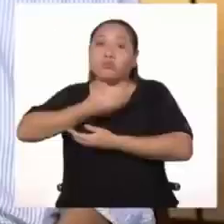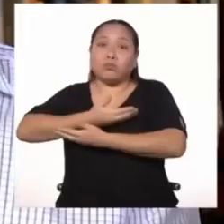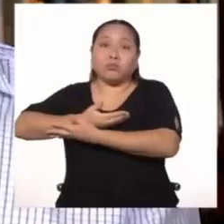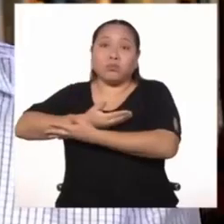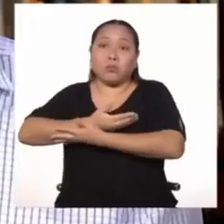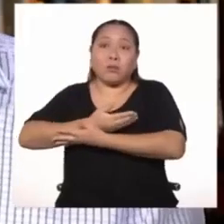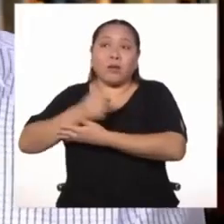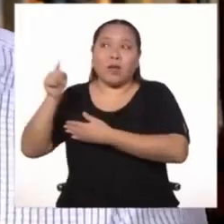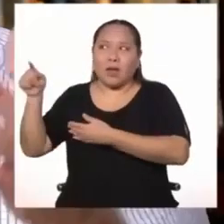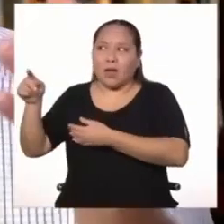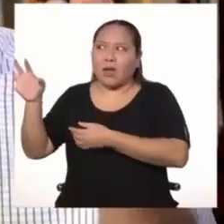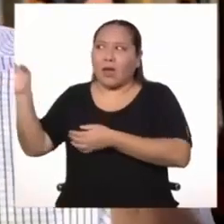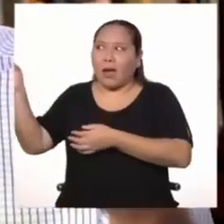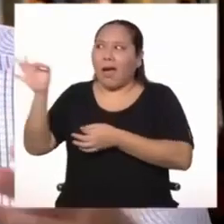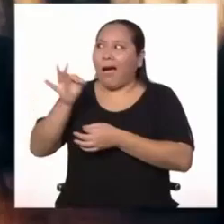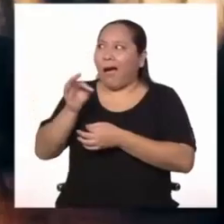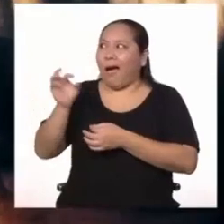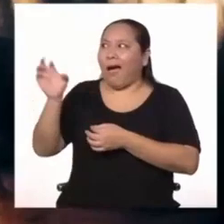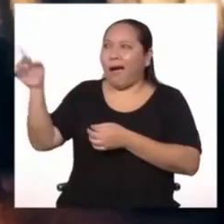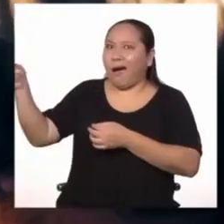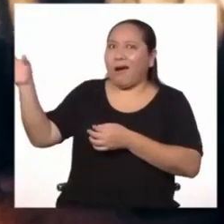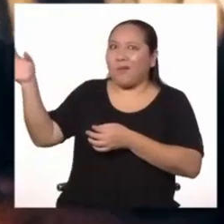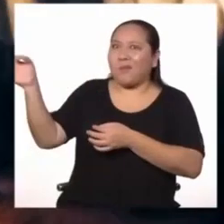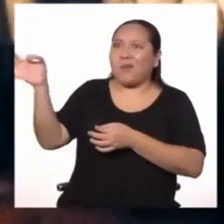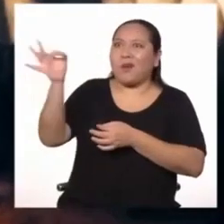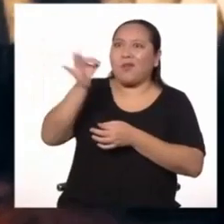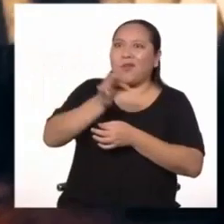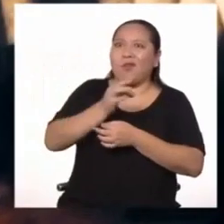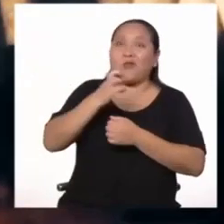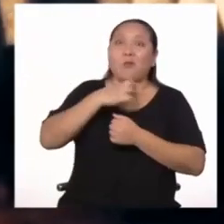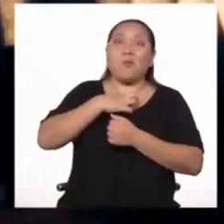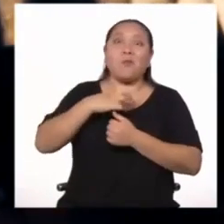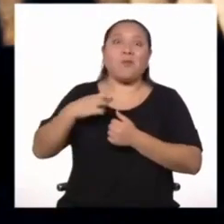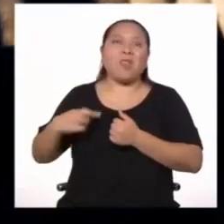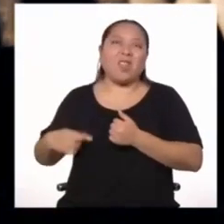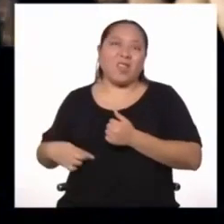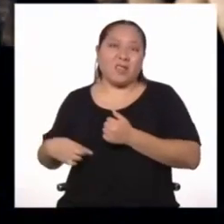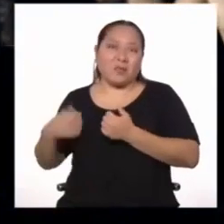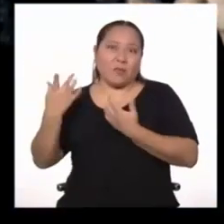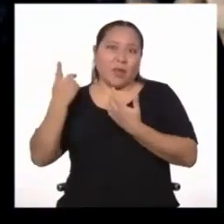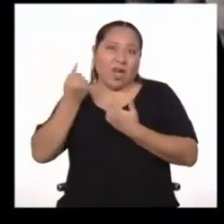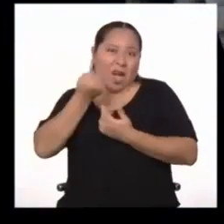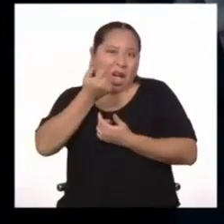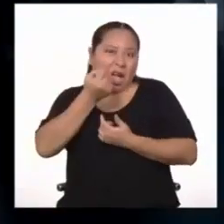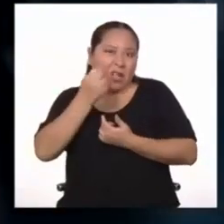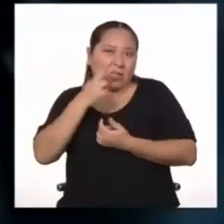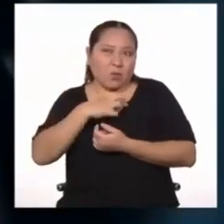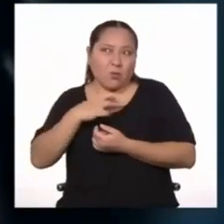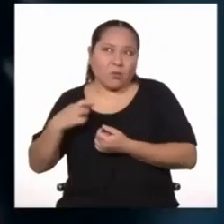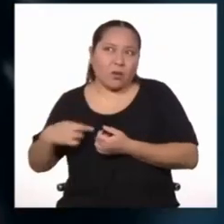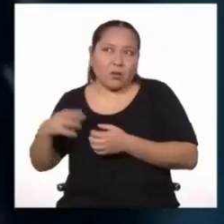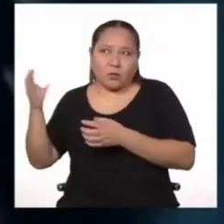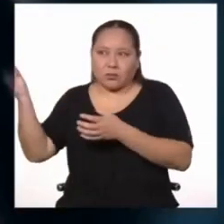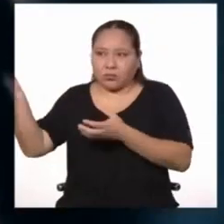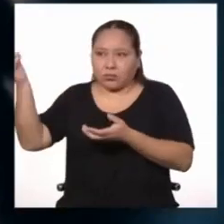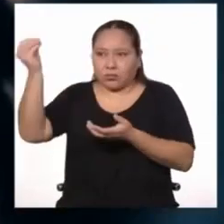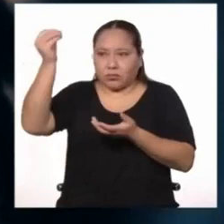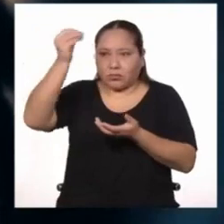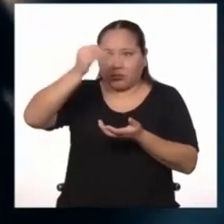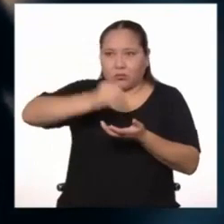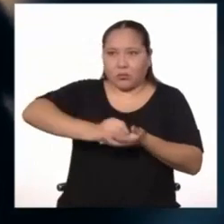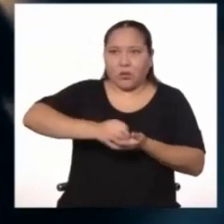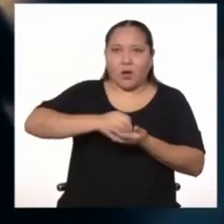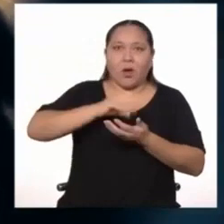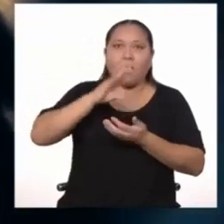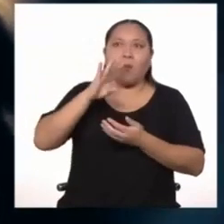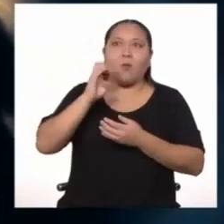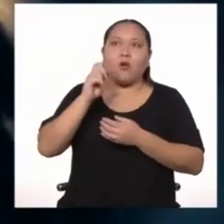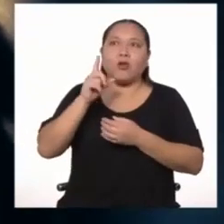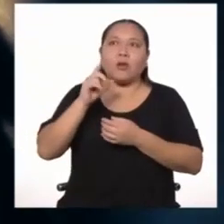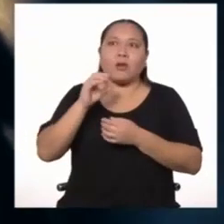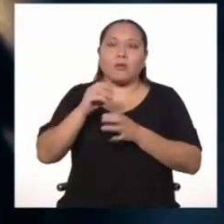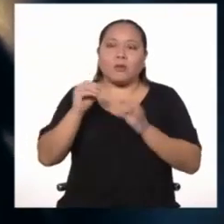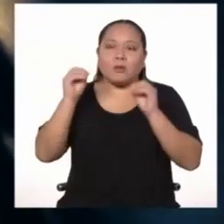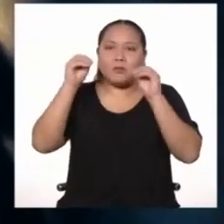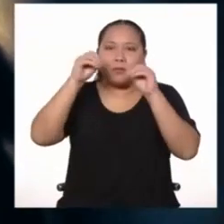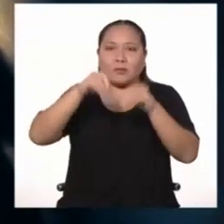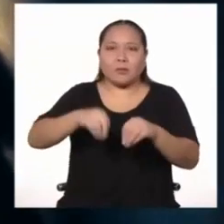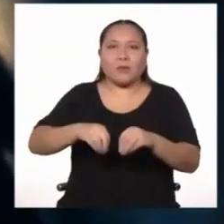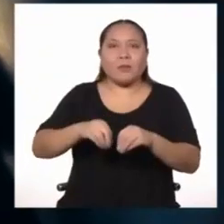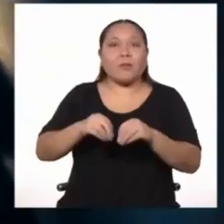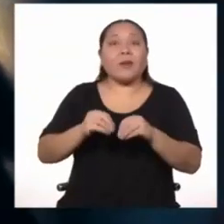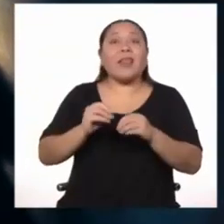candidato ideal. En el camino, digamos, cae el protectorado, entra Bolívar y los planes de ser una monarquía